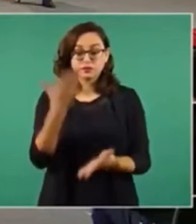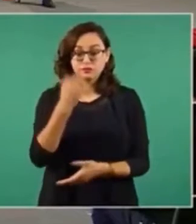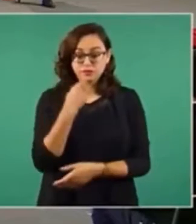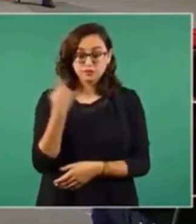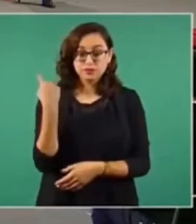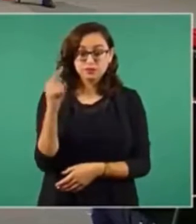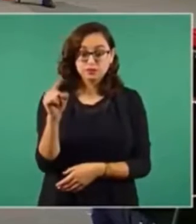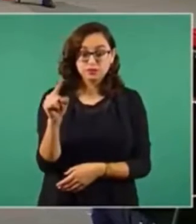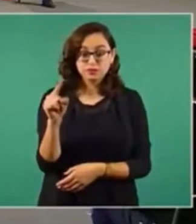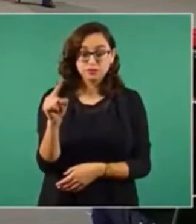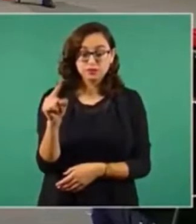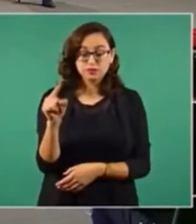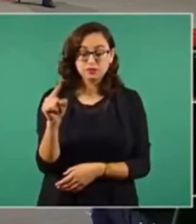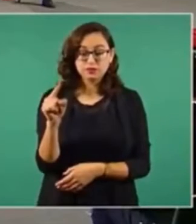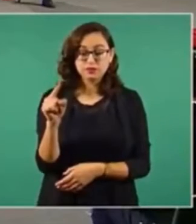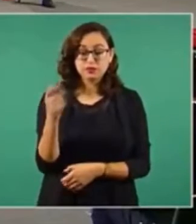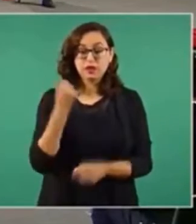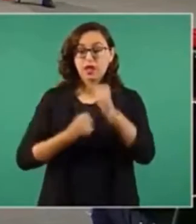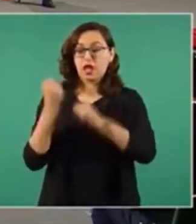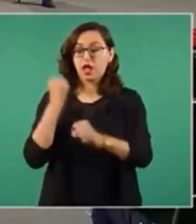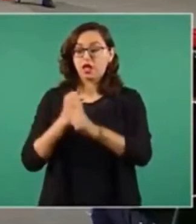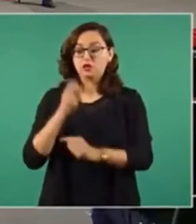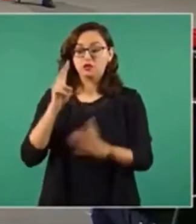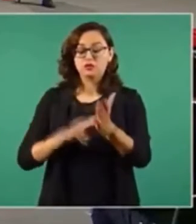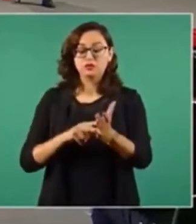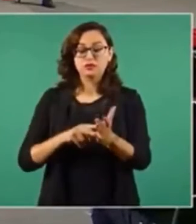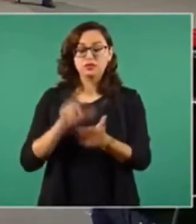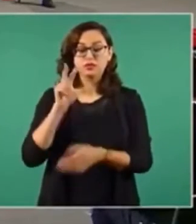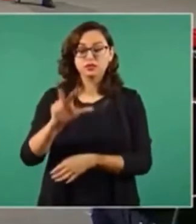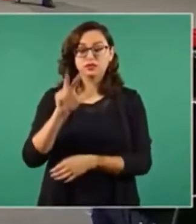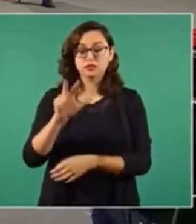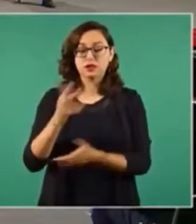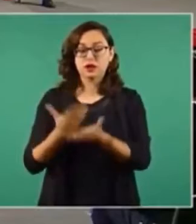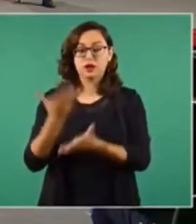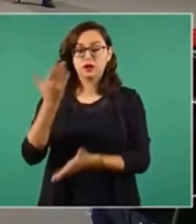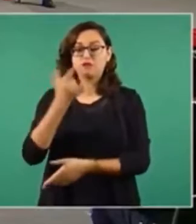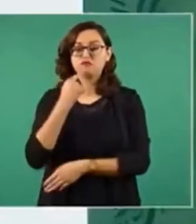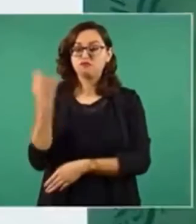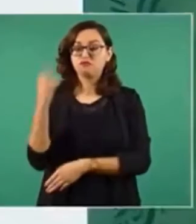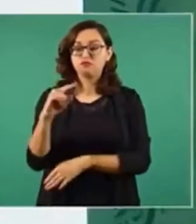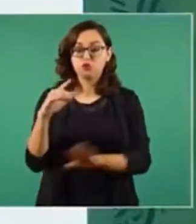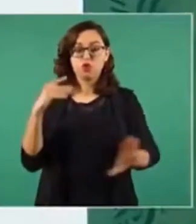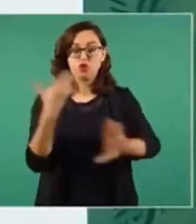el 2018 por lavado de dinero